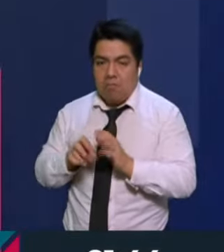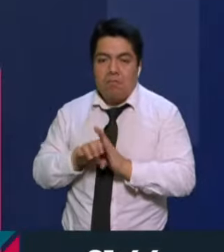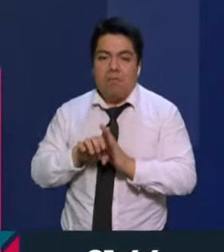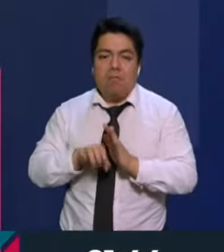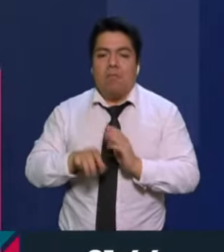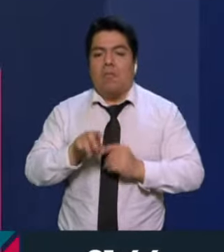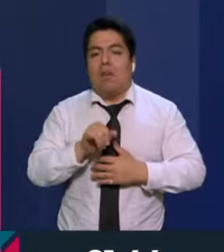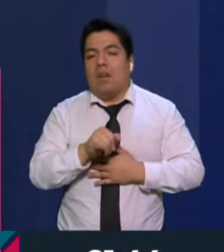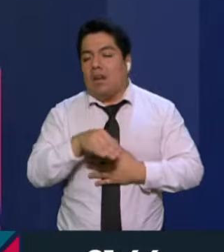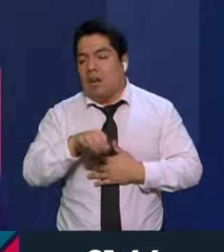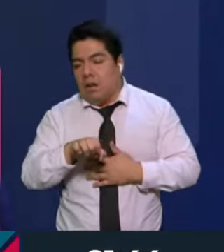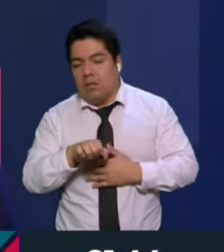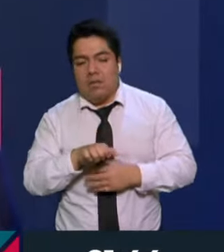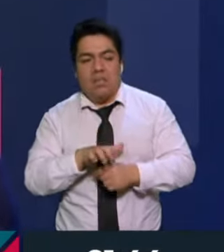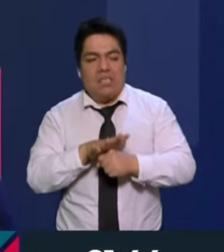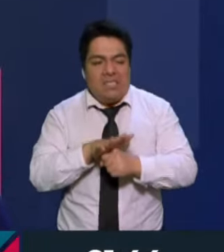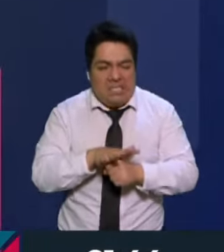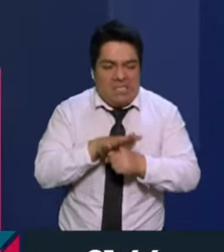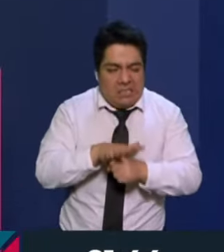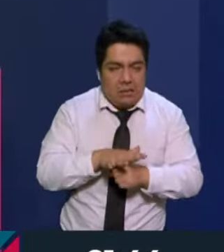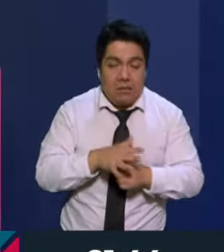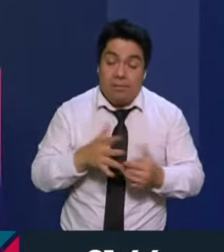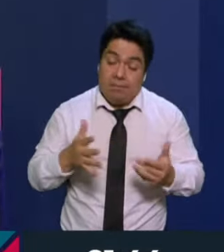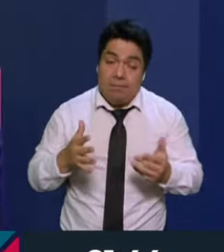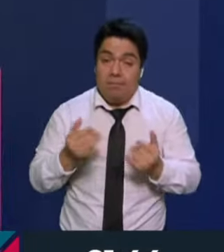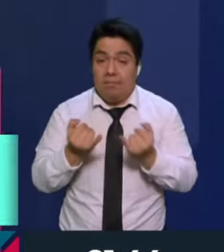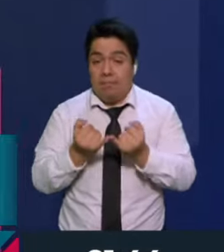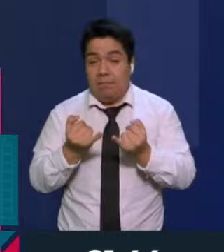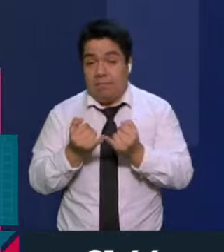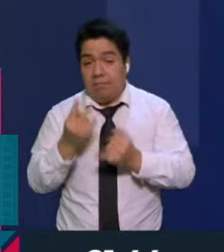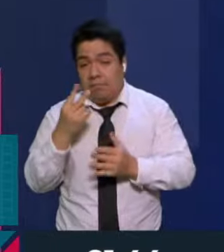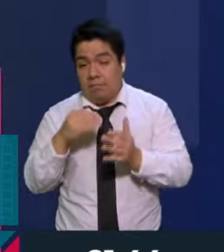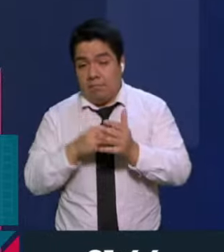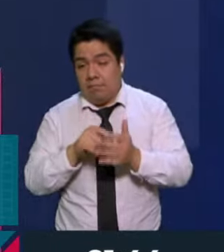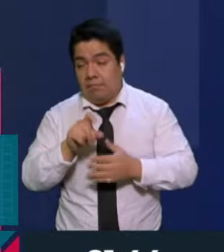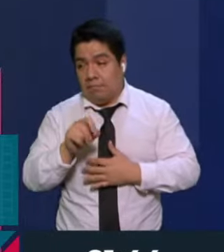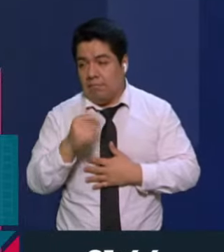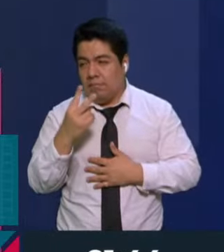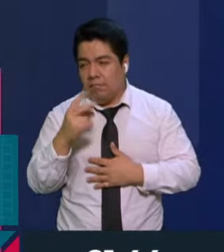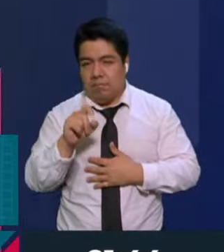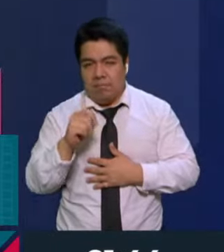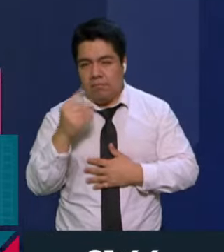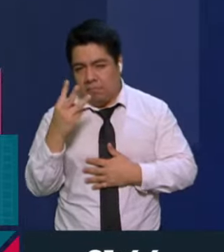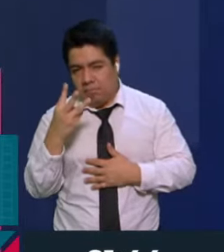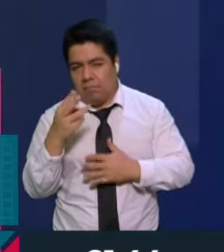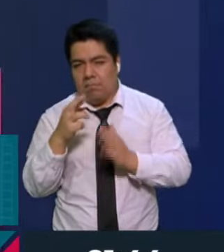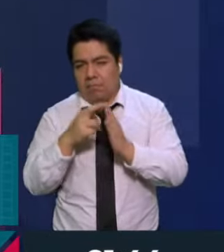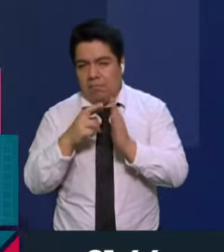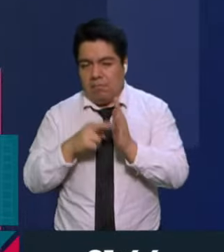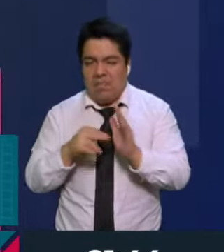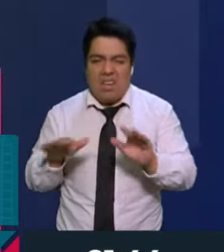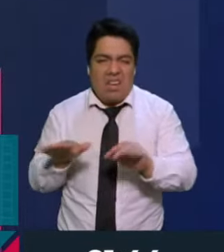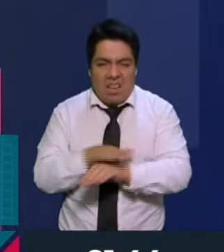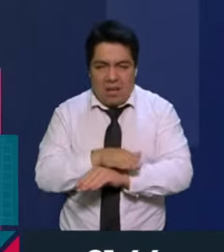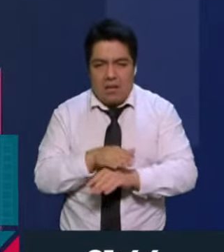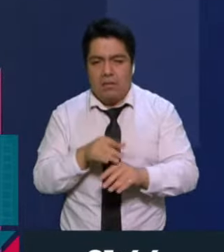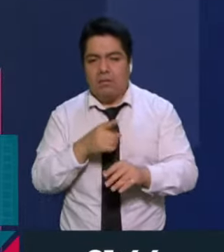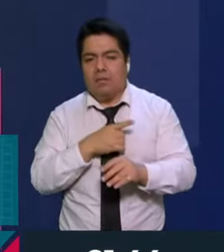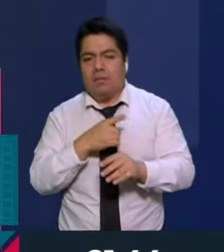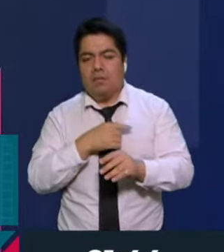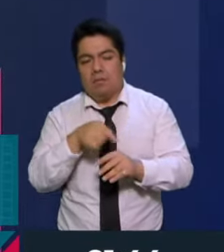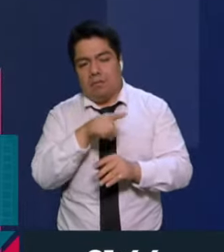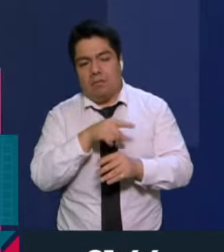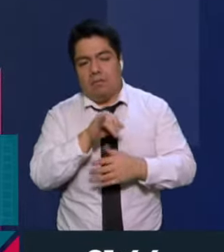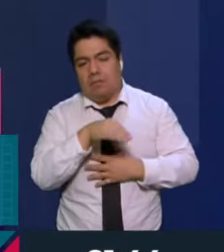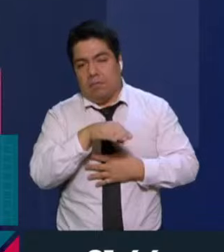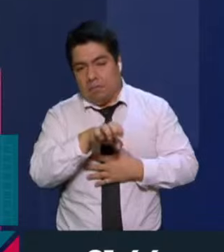al Instituto Electoral. También hay que decirlo por la reforma que hicieron en el 2022-2023, en donde amagaron con bajar el presupuesto al